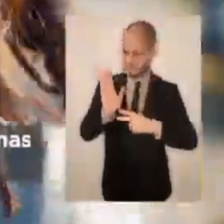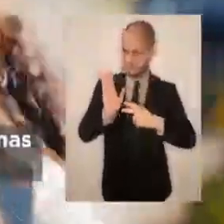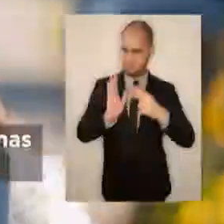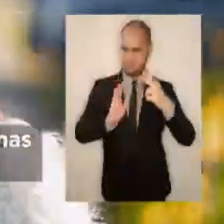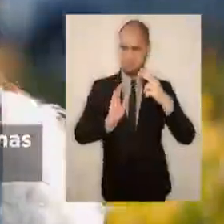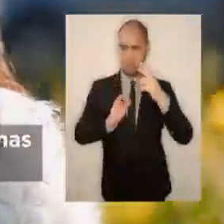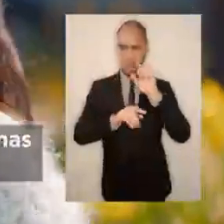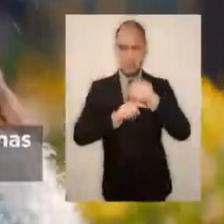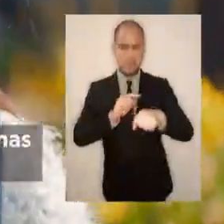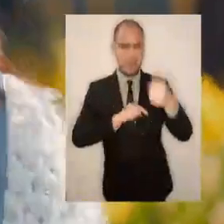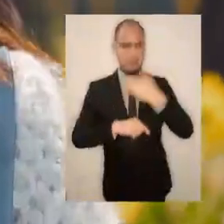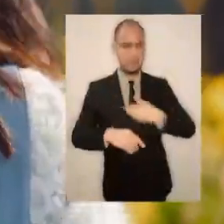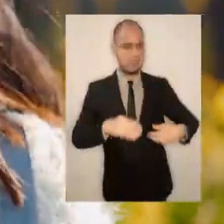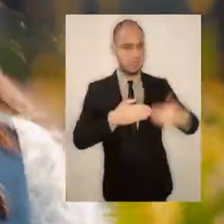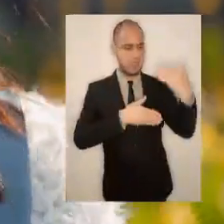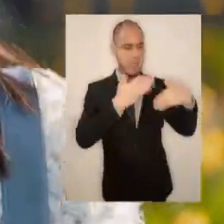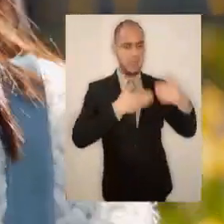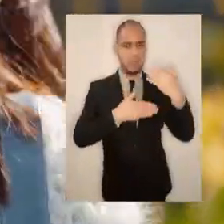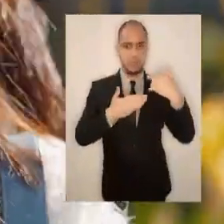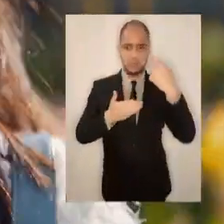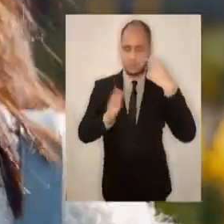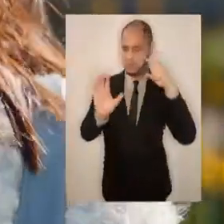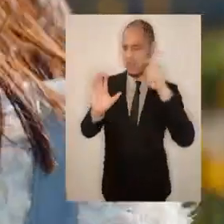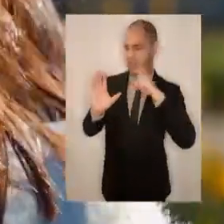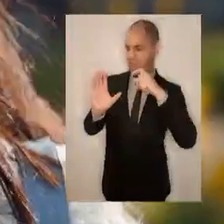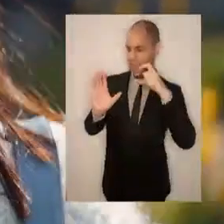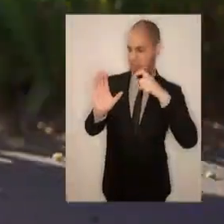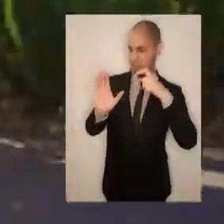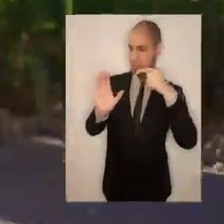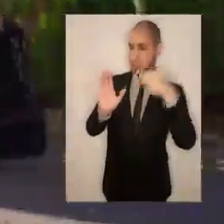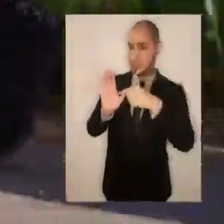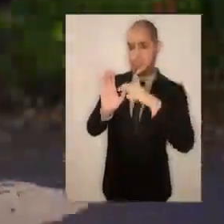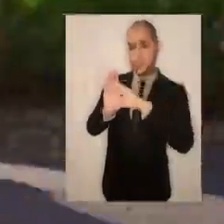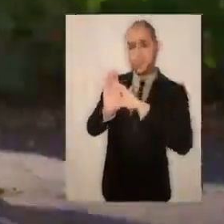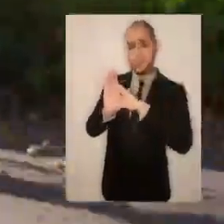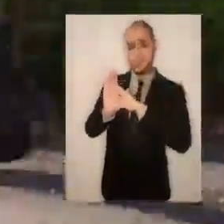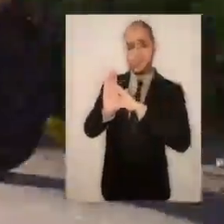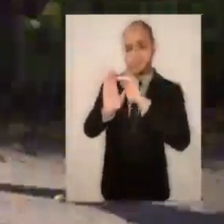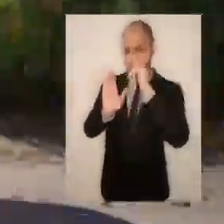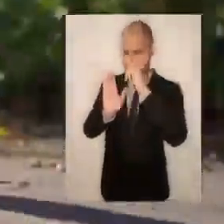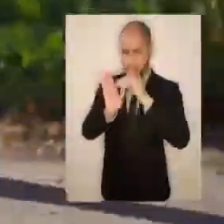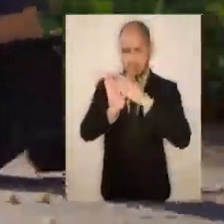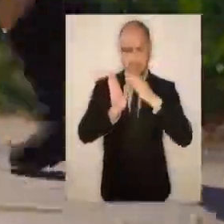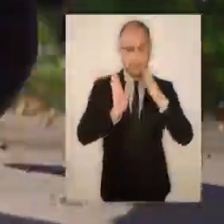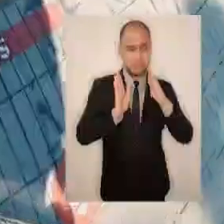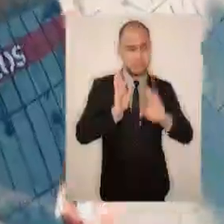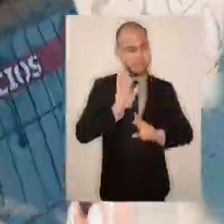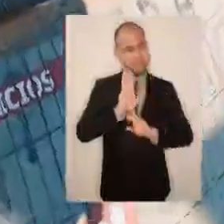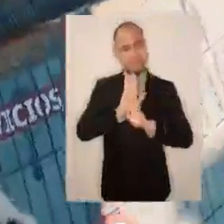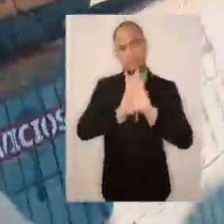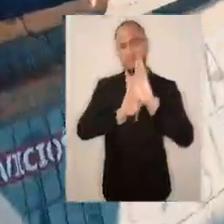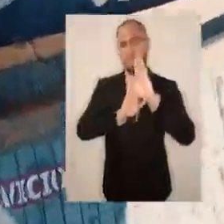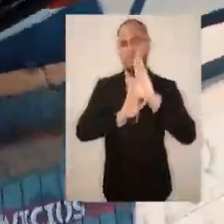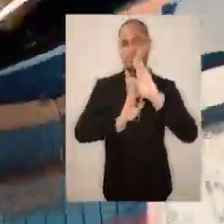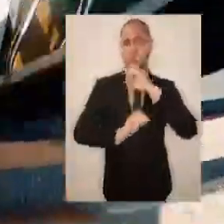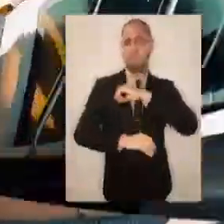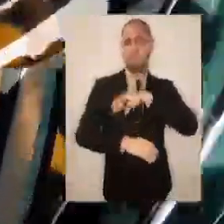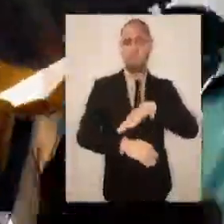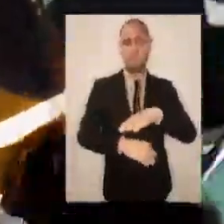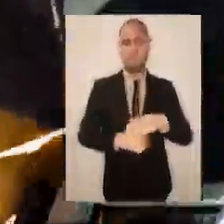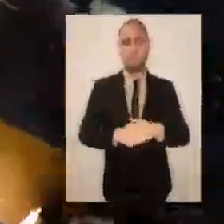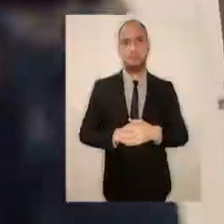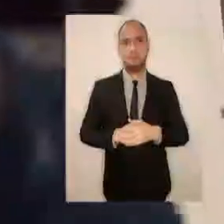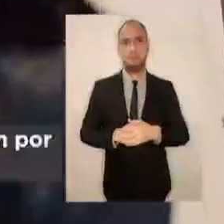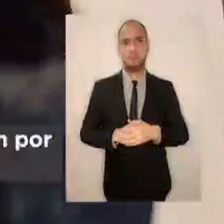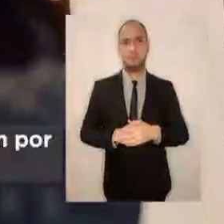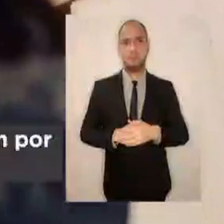aprobadas por muchos presidentes y por más que las descalifiquen, es la Constitución bajo la cual se produjo el periodo de mayor avance de nuestra historia.